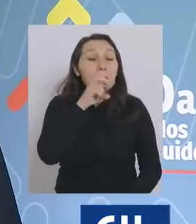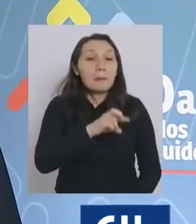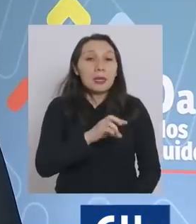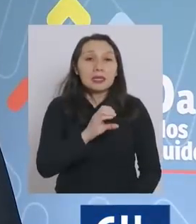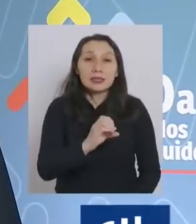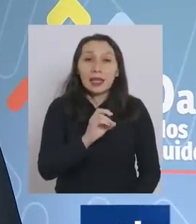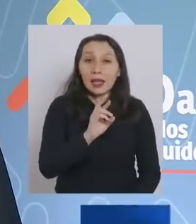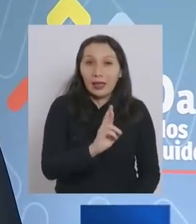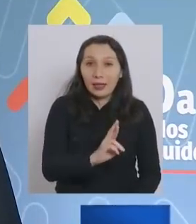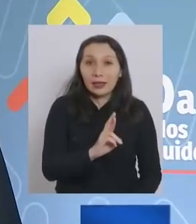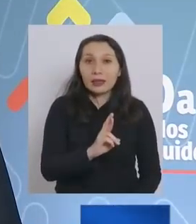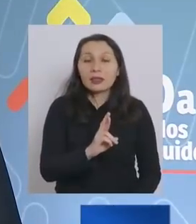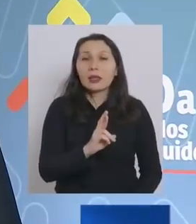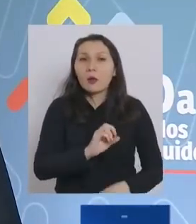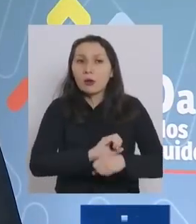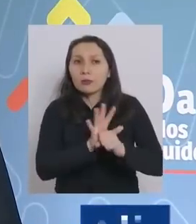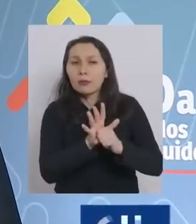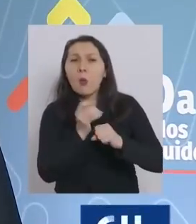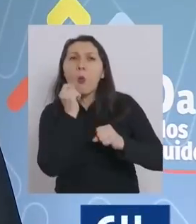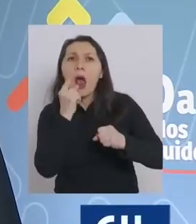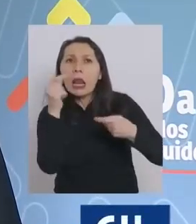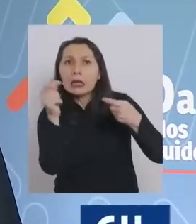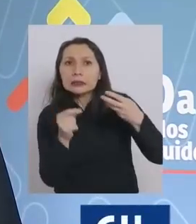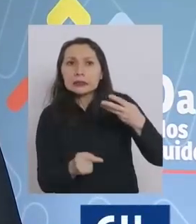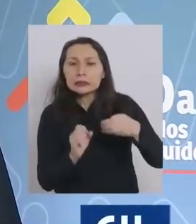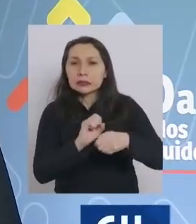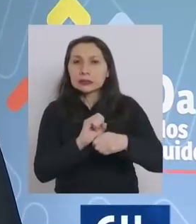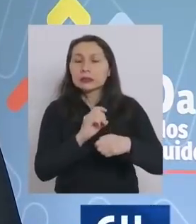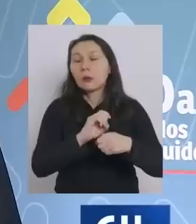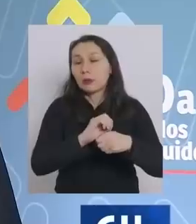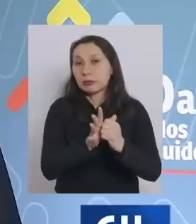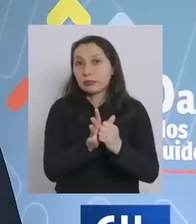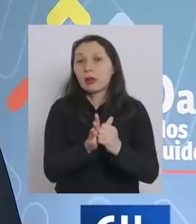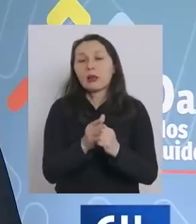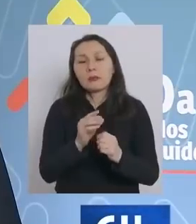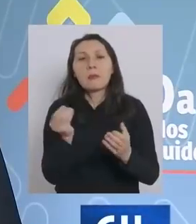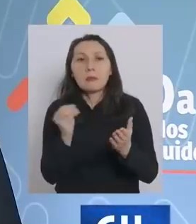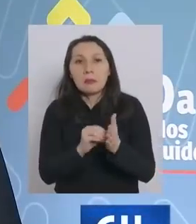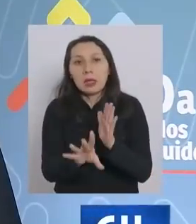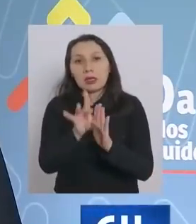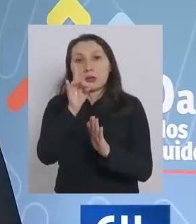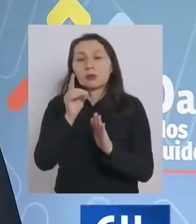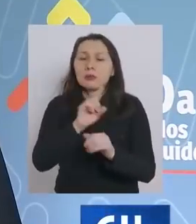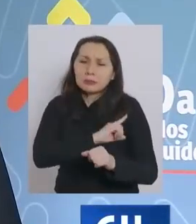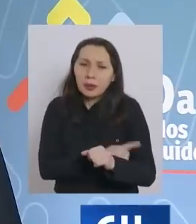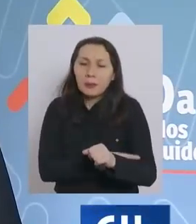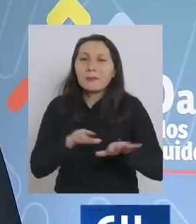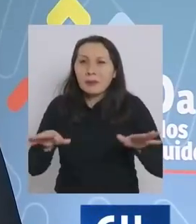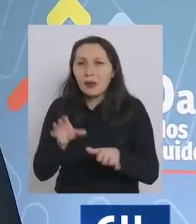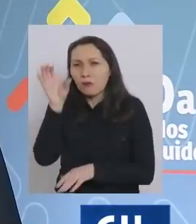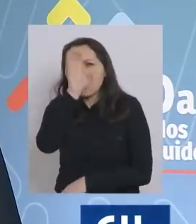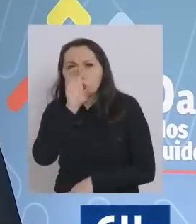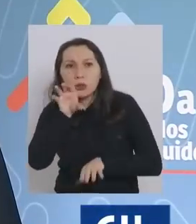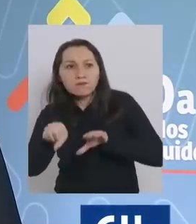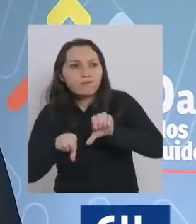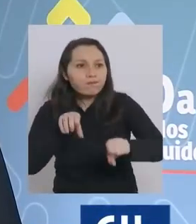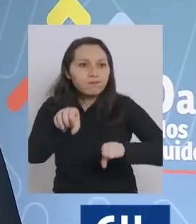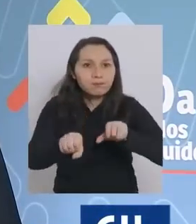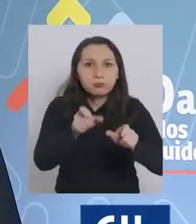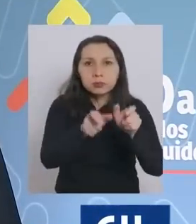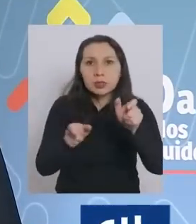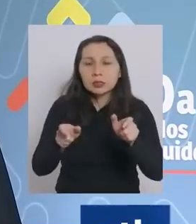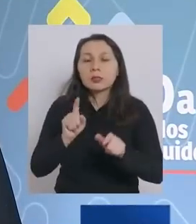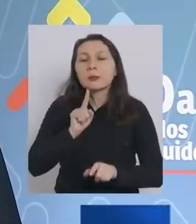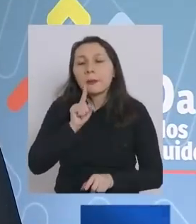de variantes vamos a encontrar más casos así que la idea es seguir fortaleciendo la estrategia de búsqueda activa de